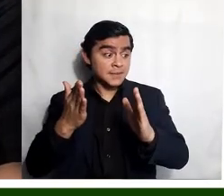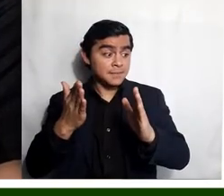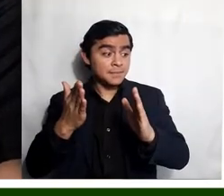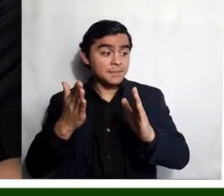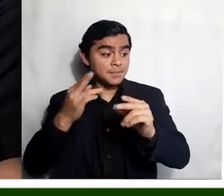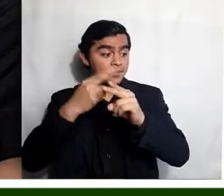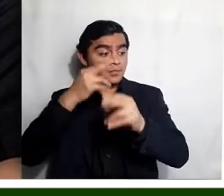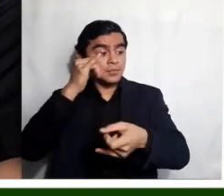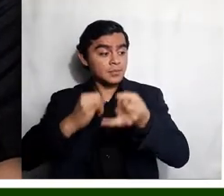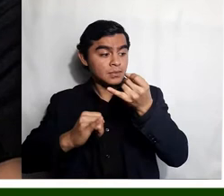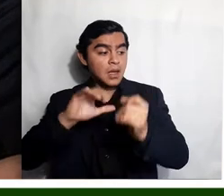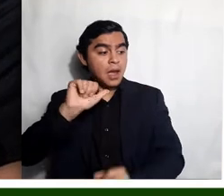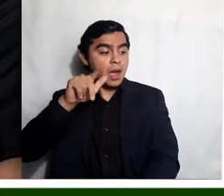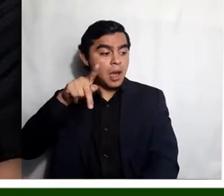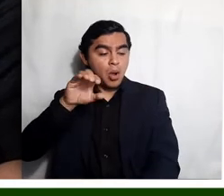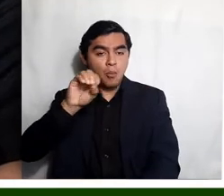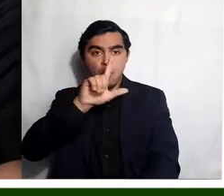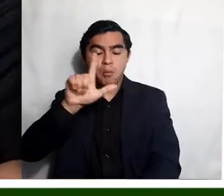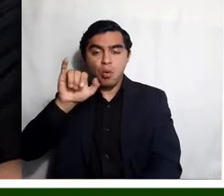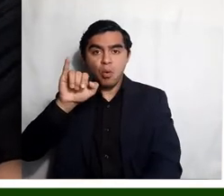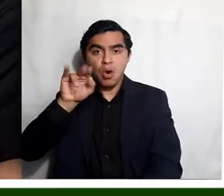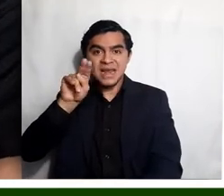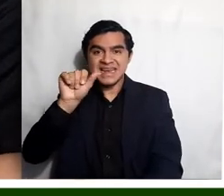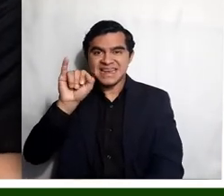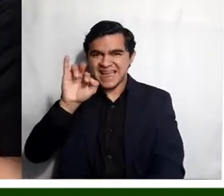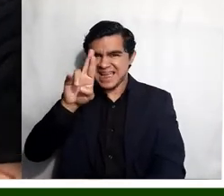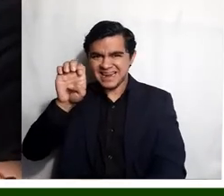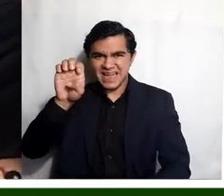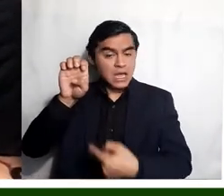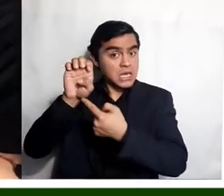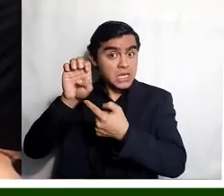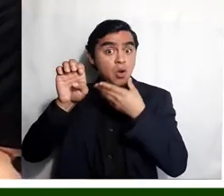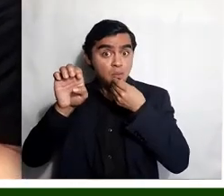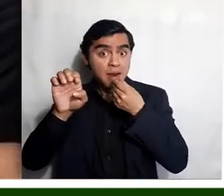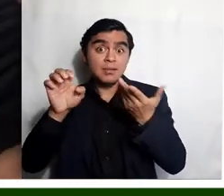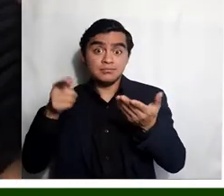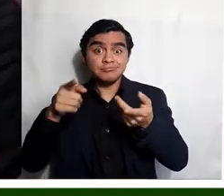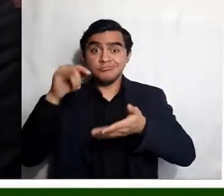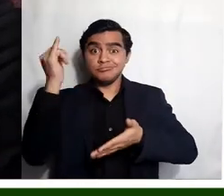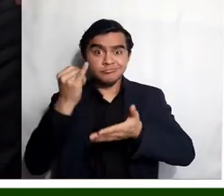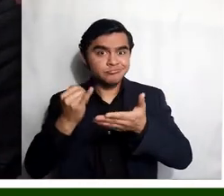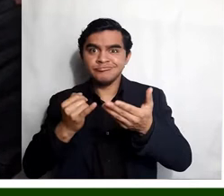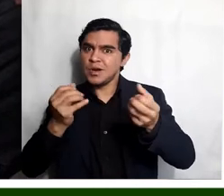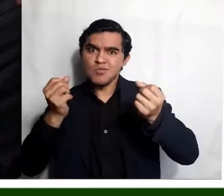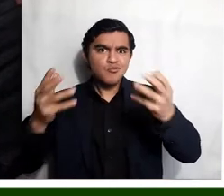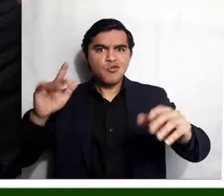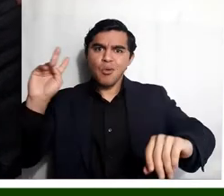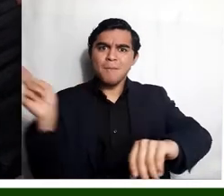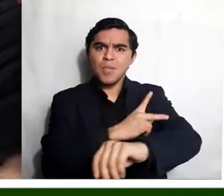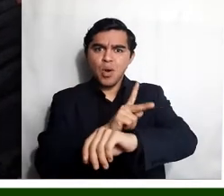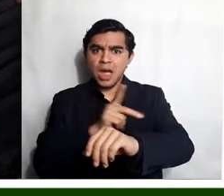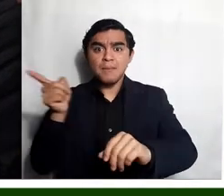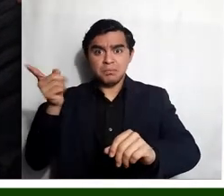Apollineide. Apollineide era su apellido. Él escribió de cierta forma muchos